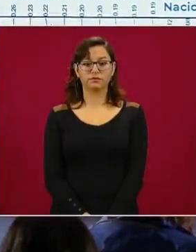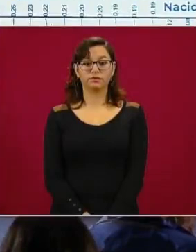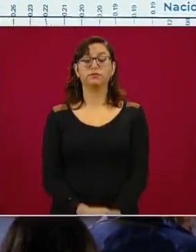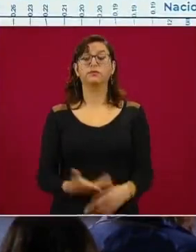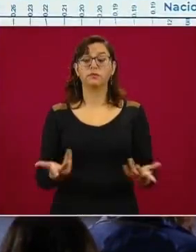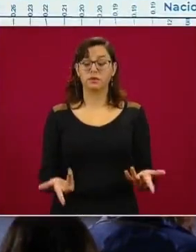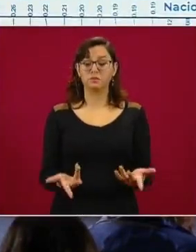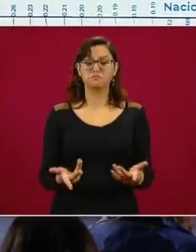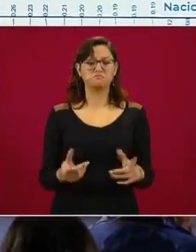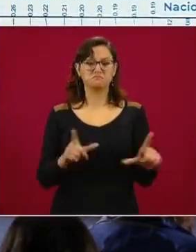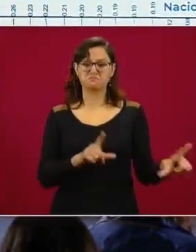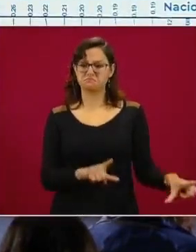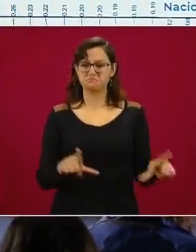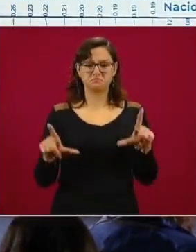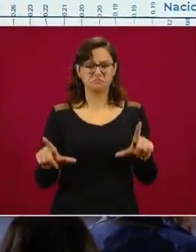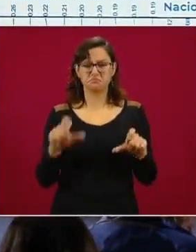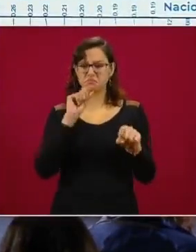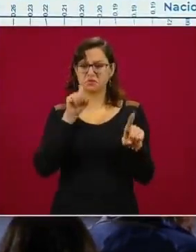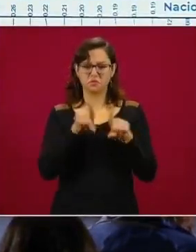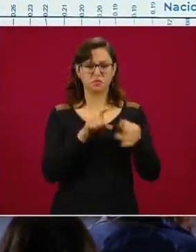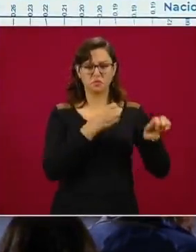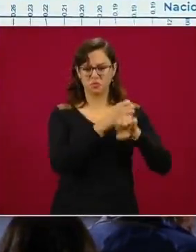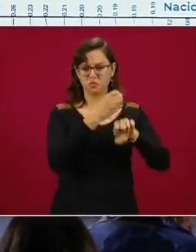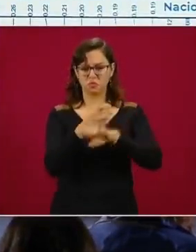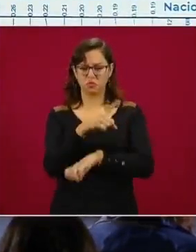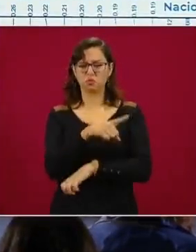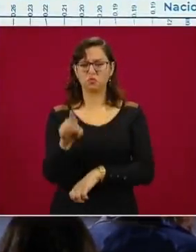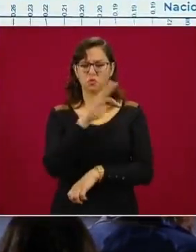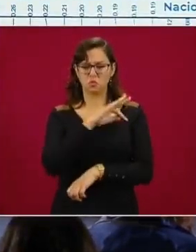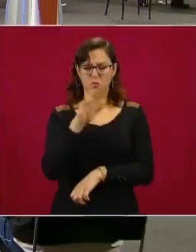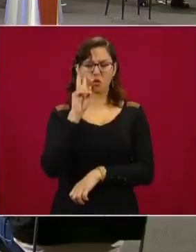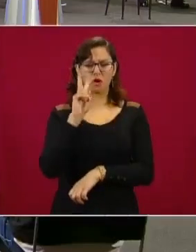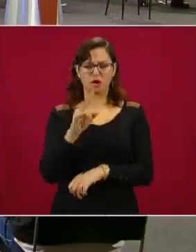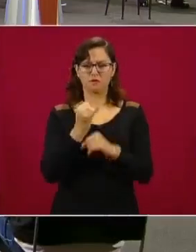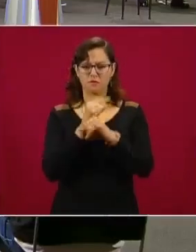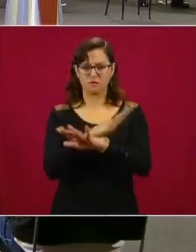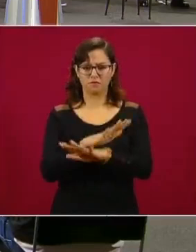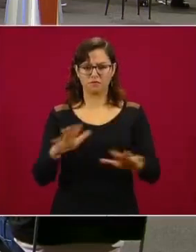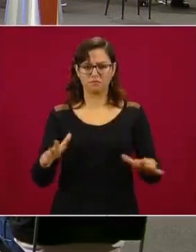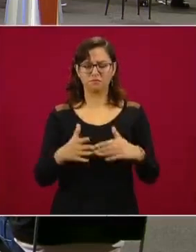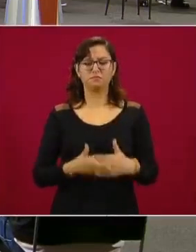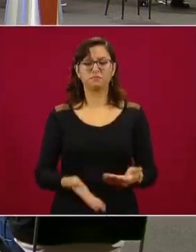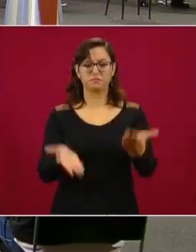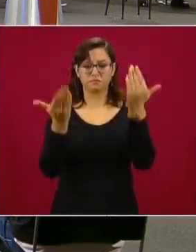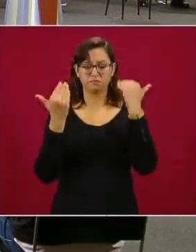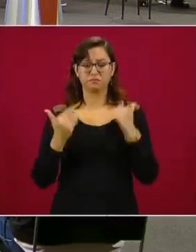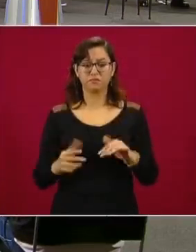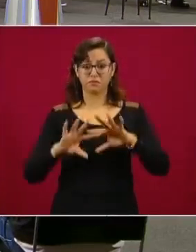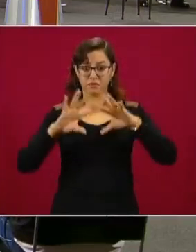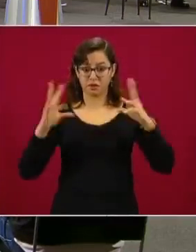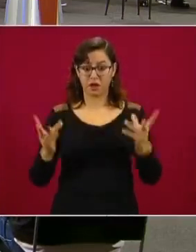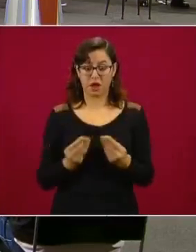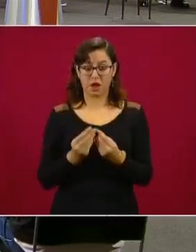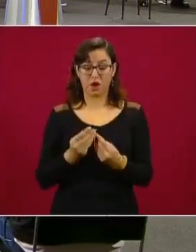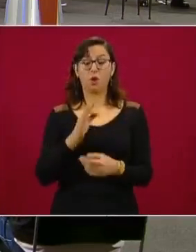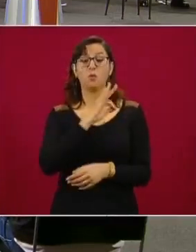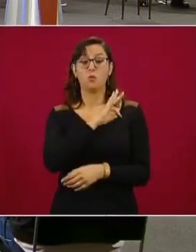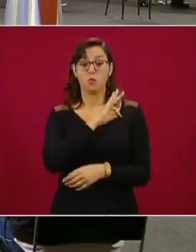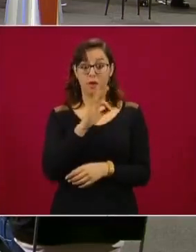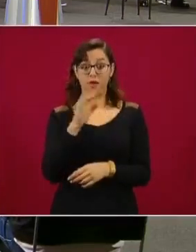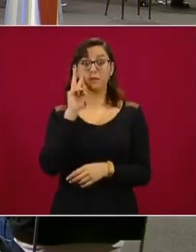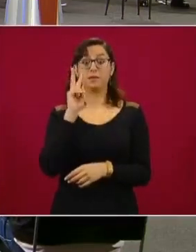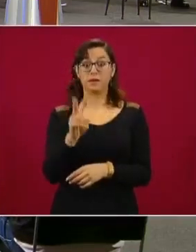Bueno, no me detengo en esto, les dejamos a ustedes la información. Adelante, cifras absolutas. Aquí está lo importante,